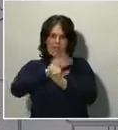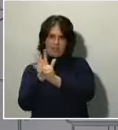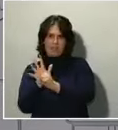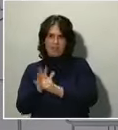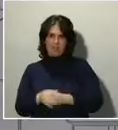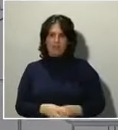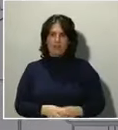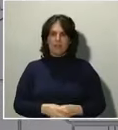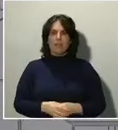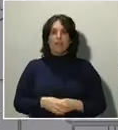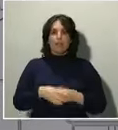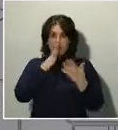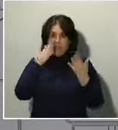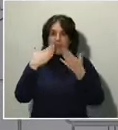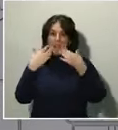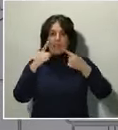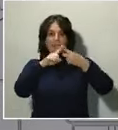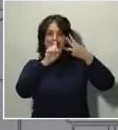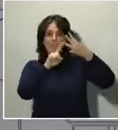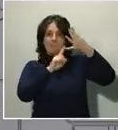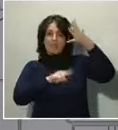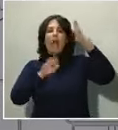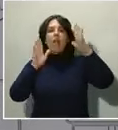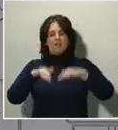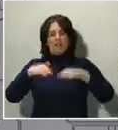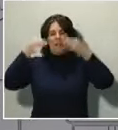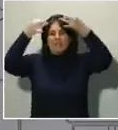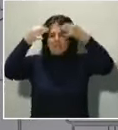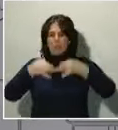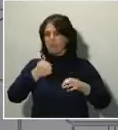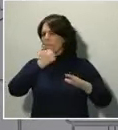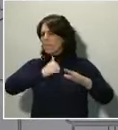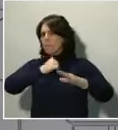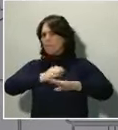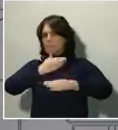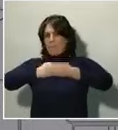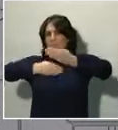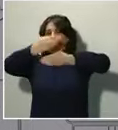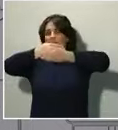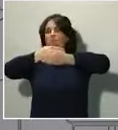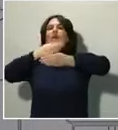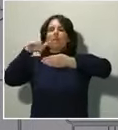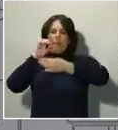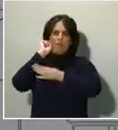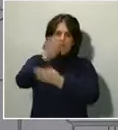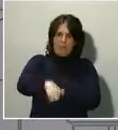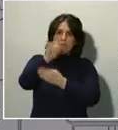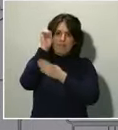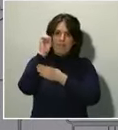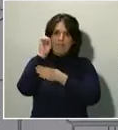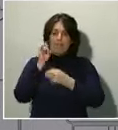armas, pararemos al virus, resistiremos y lo venceremos. Y lo haremos unidos.